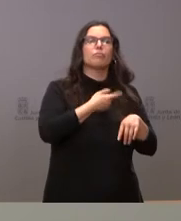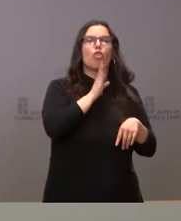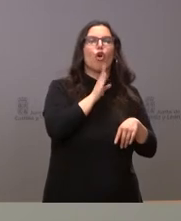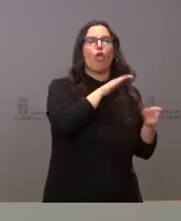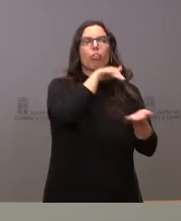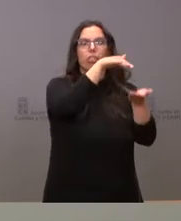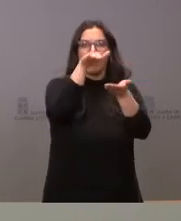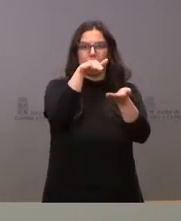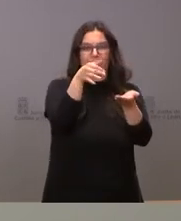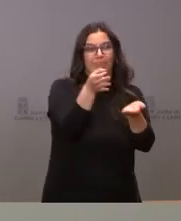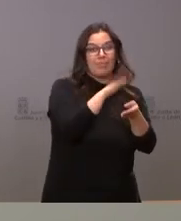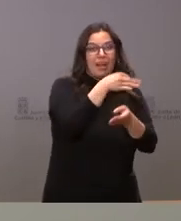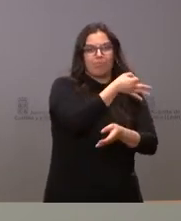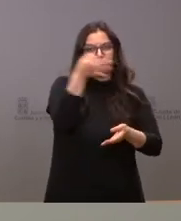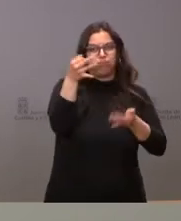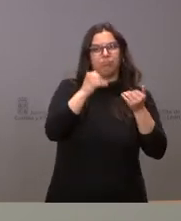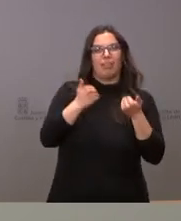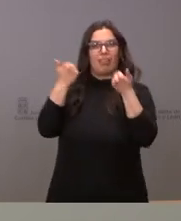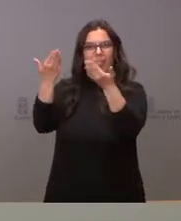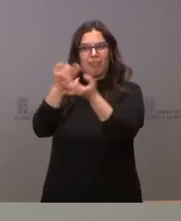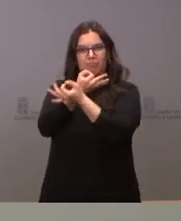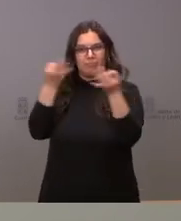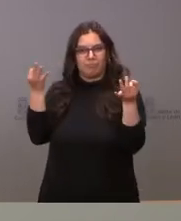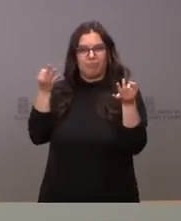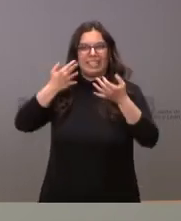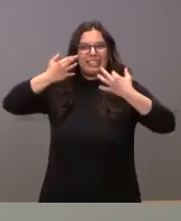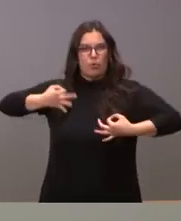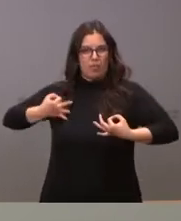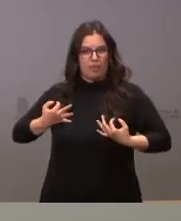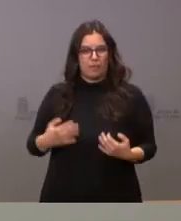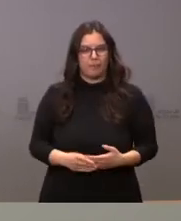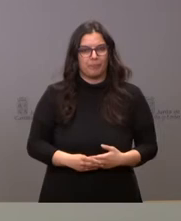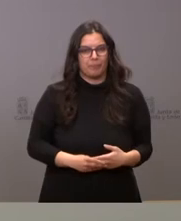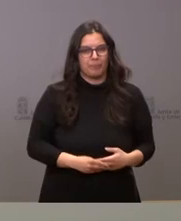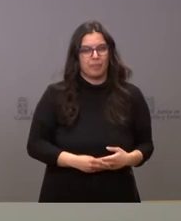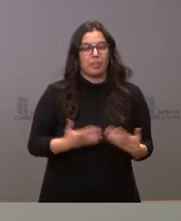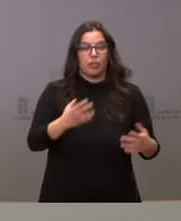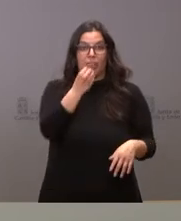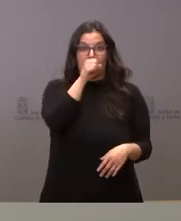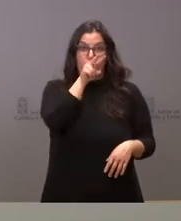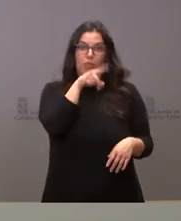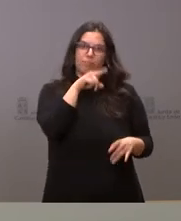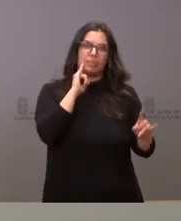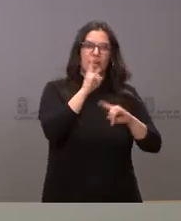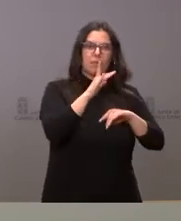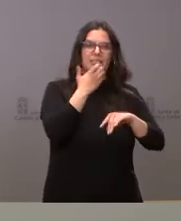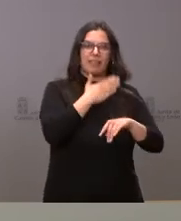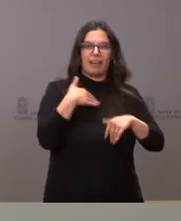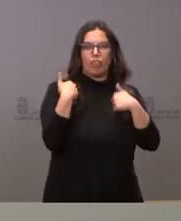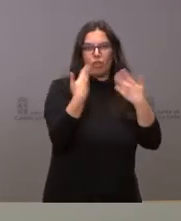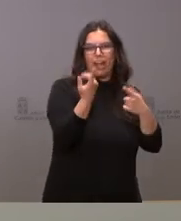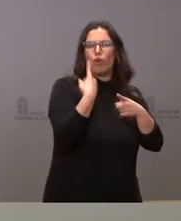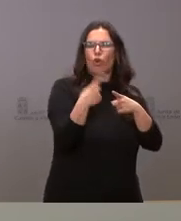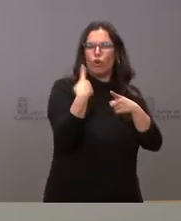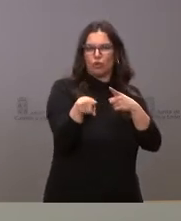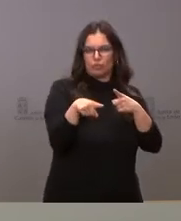material pueda llegar a su lugar de destino con las máximas garantías. Por tanto, el teléfono 012 está también a su